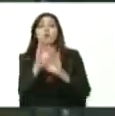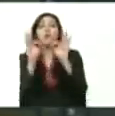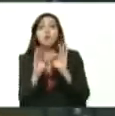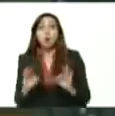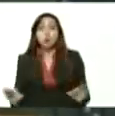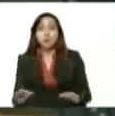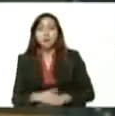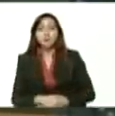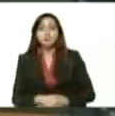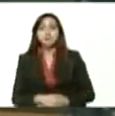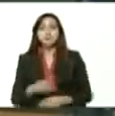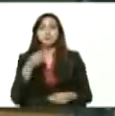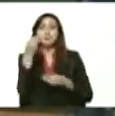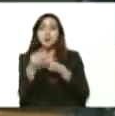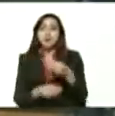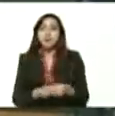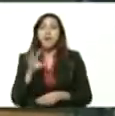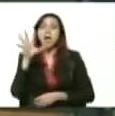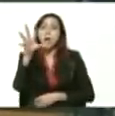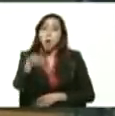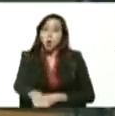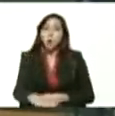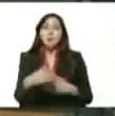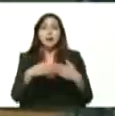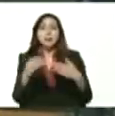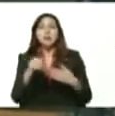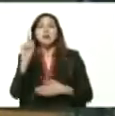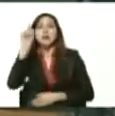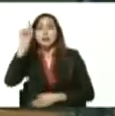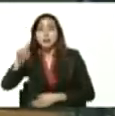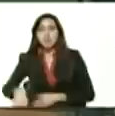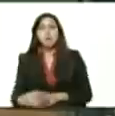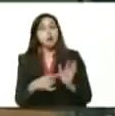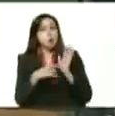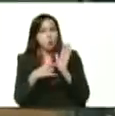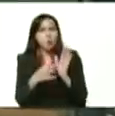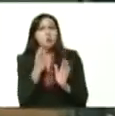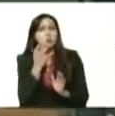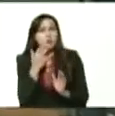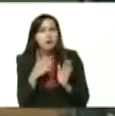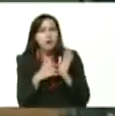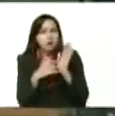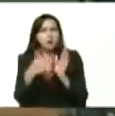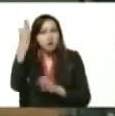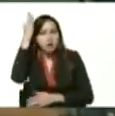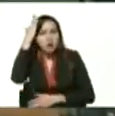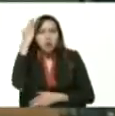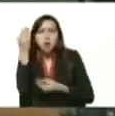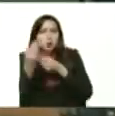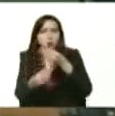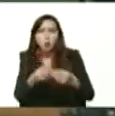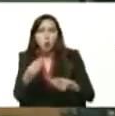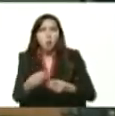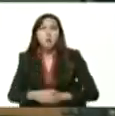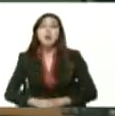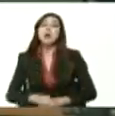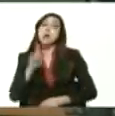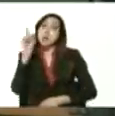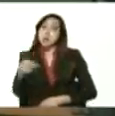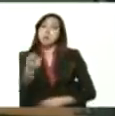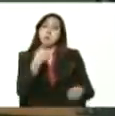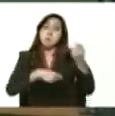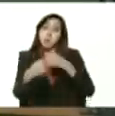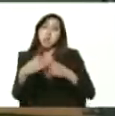puede hacer las compras en línea, como le vamos a hacer una muestra en vivo de divisas y también puede vender las